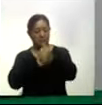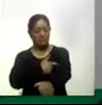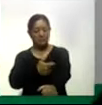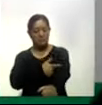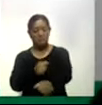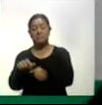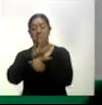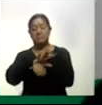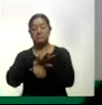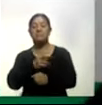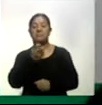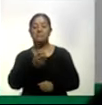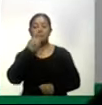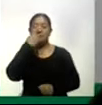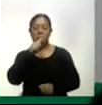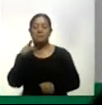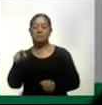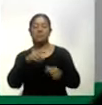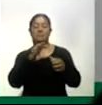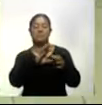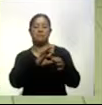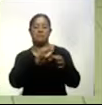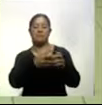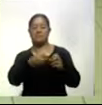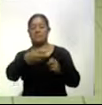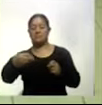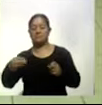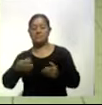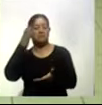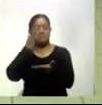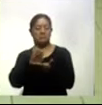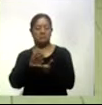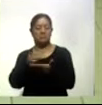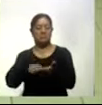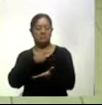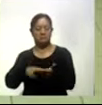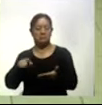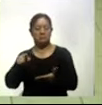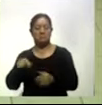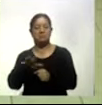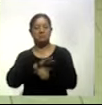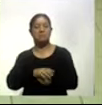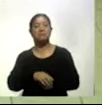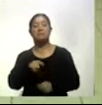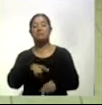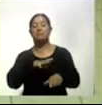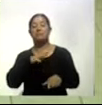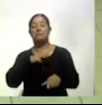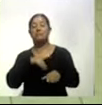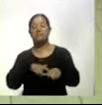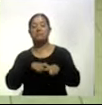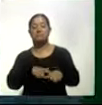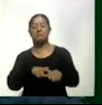favorece para romper así la cadena de contagio del virus SARS-CoV-2 comentó que las pruebas que están aplicando